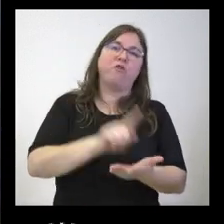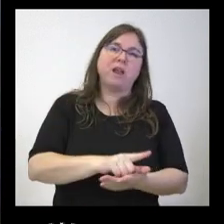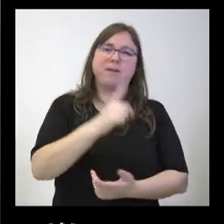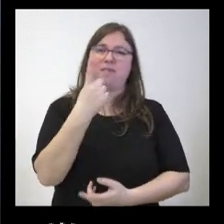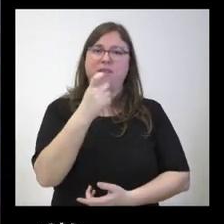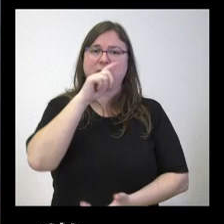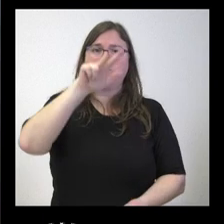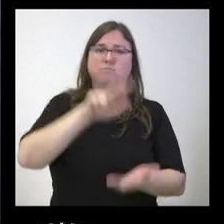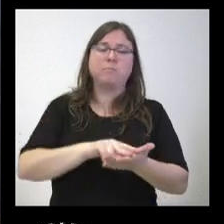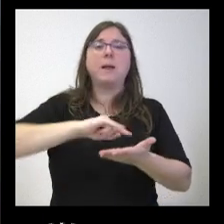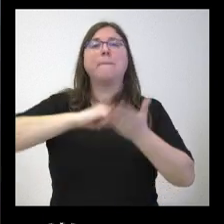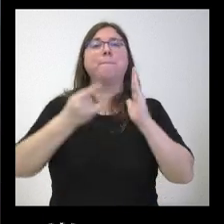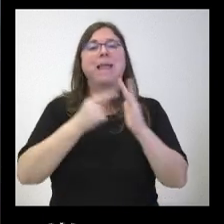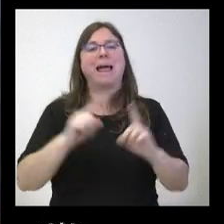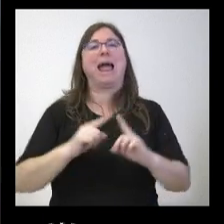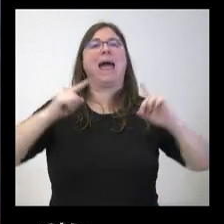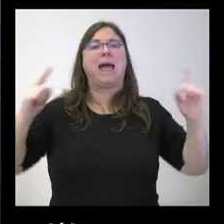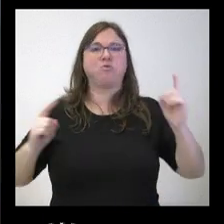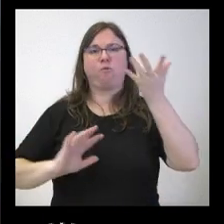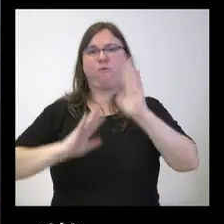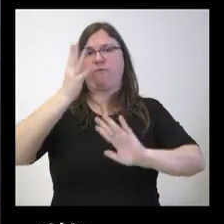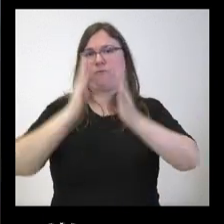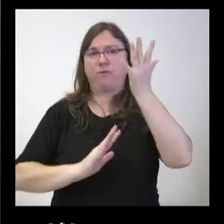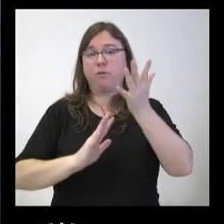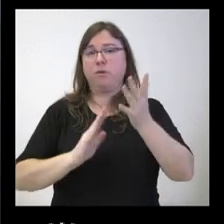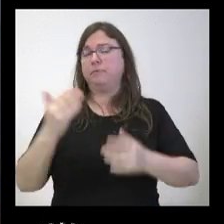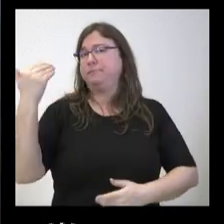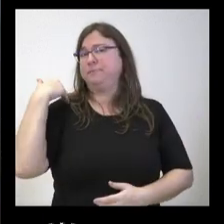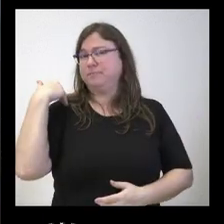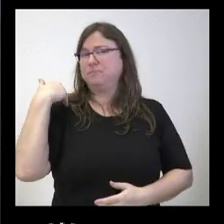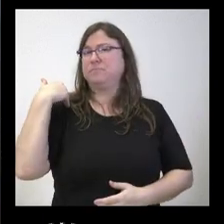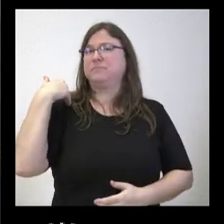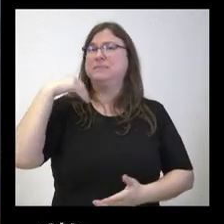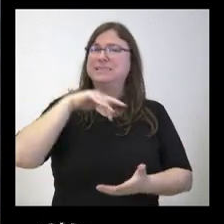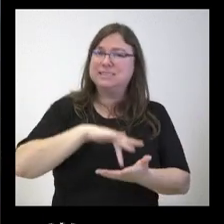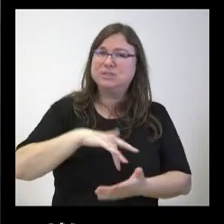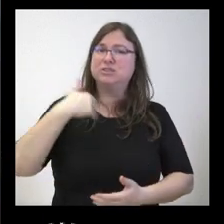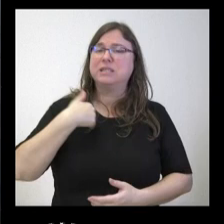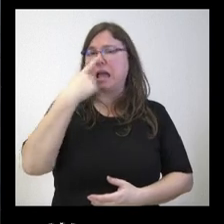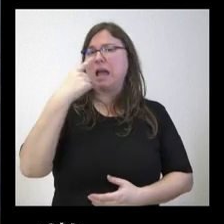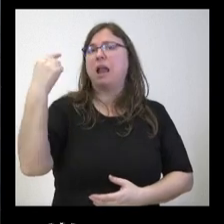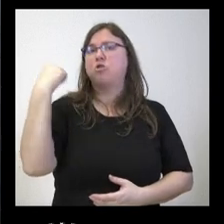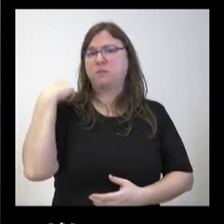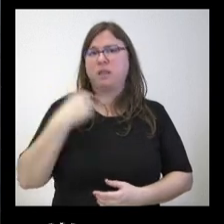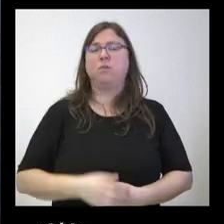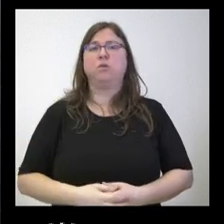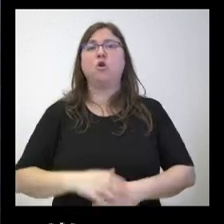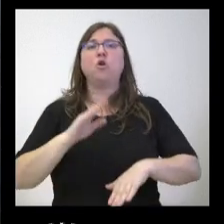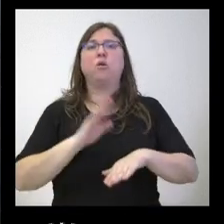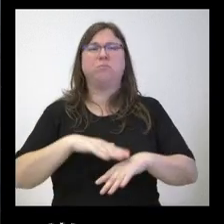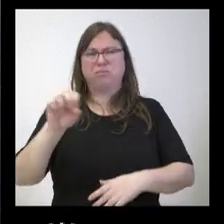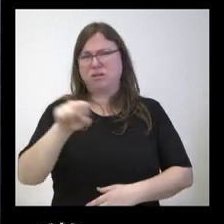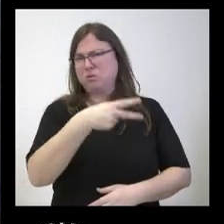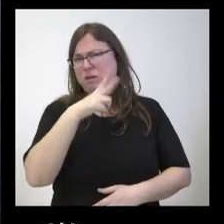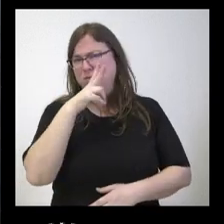planificación anual de incendios que se achacó tanto precisamente el año pasado después con unos resultados tan